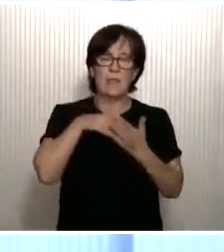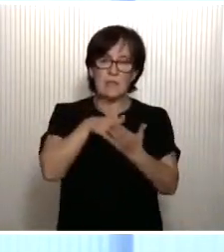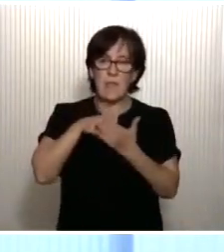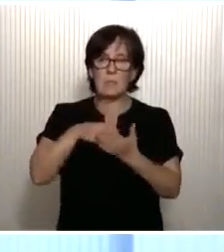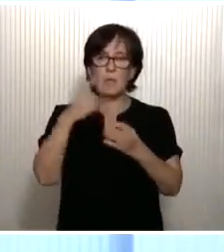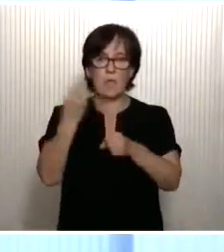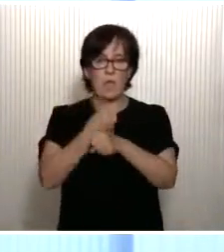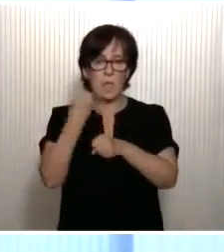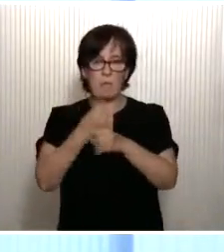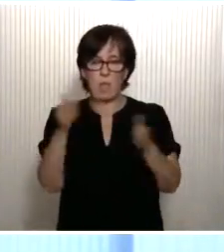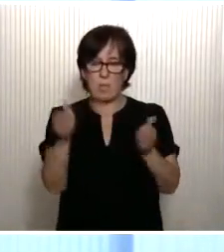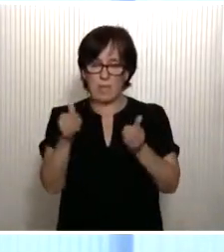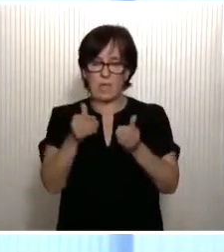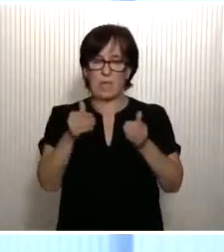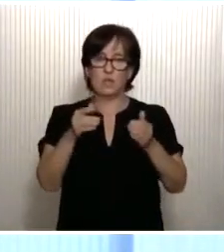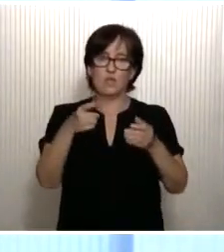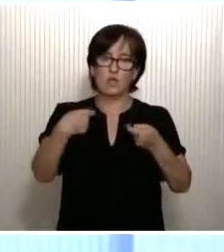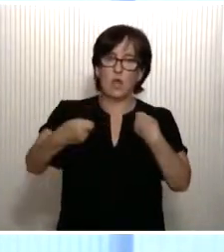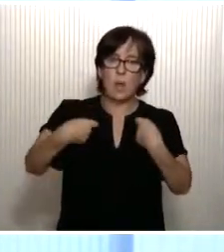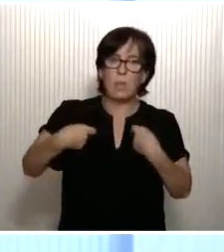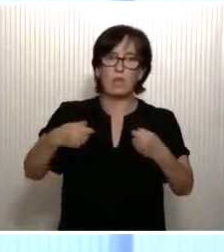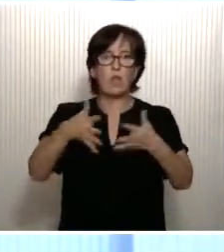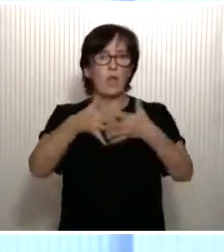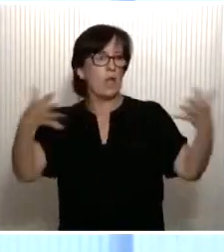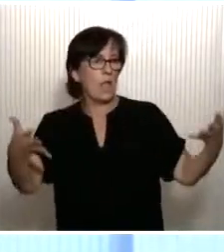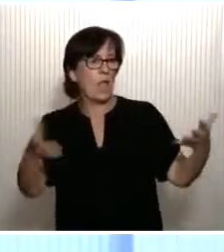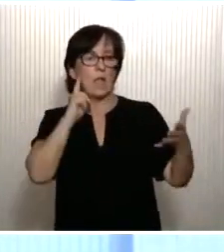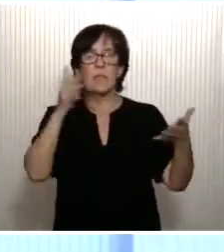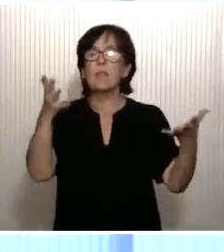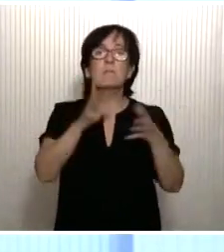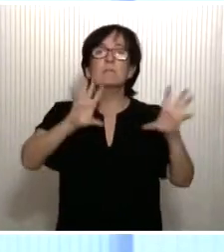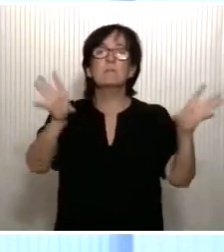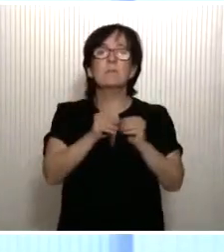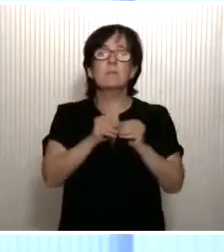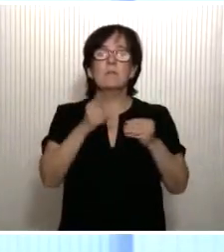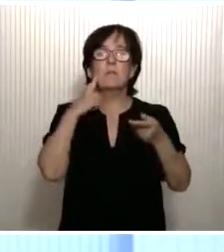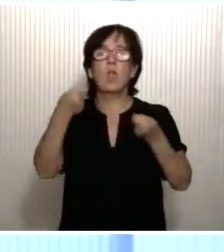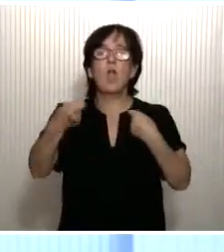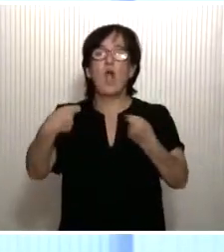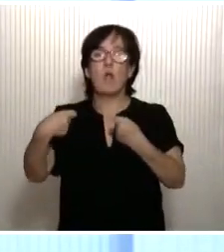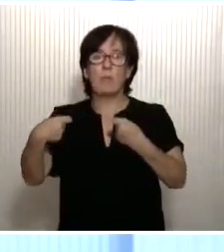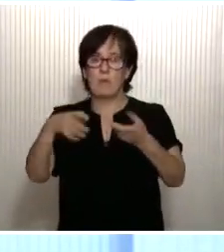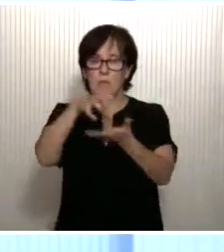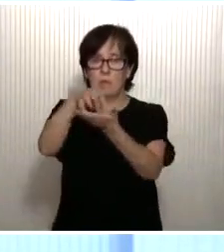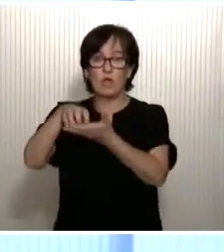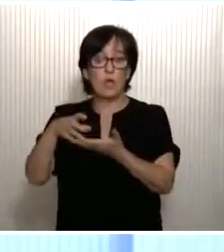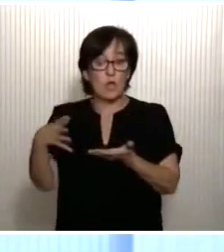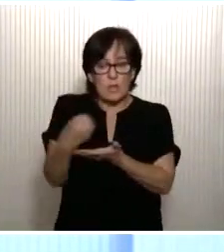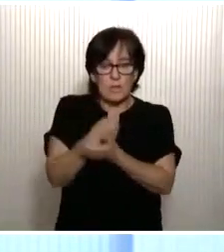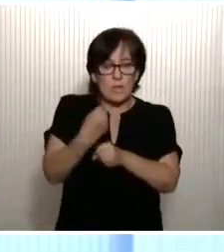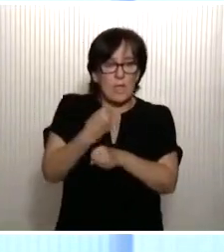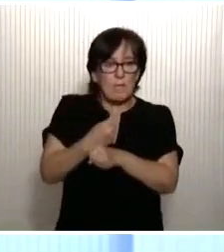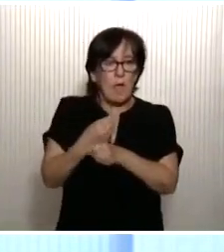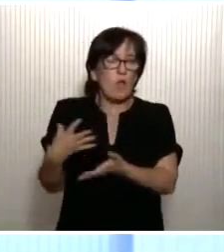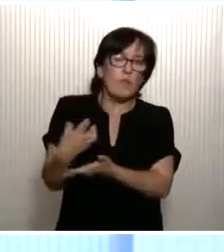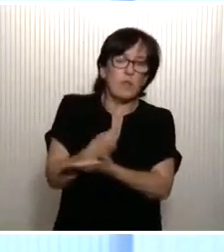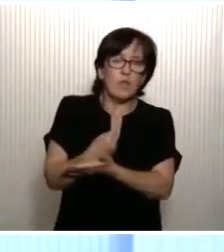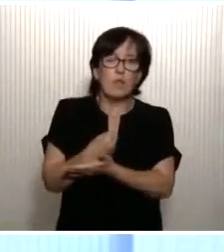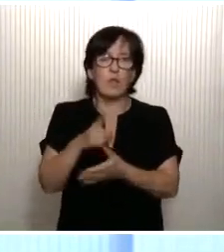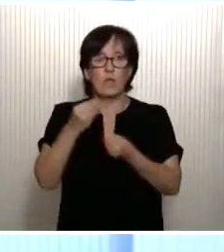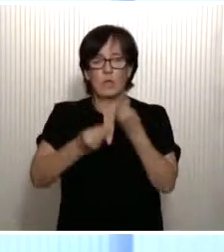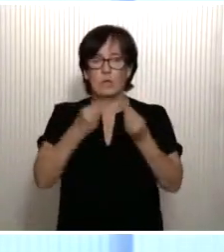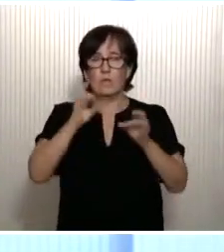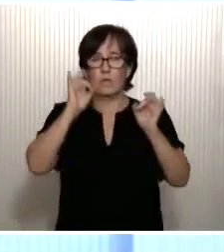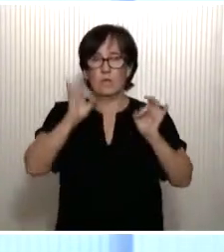pequeños comercios, de los grandes comercios, de los comercios, en definitiva, de primera necesidad. Una tarea de todos ellos, vuelvo a insistir, como